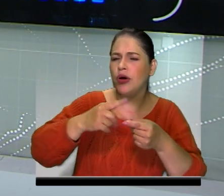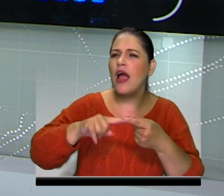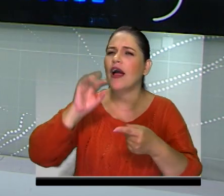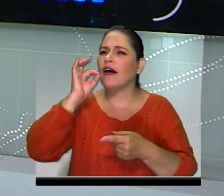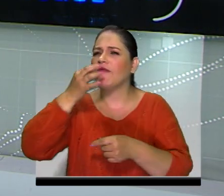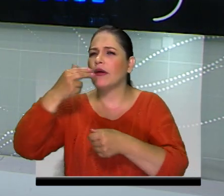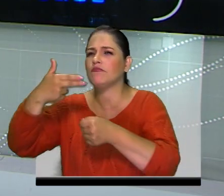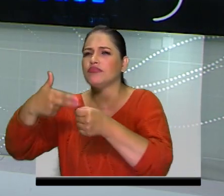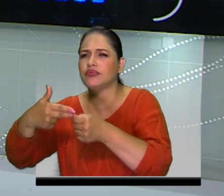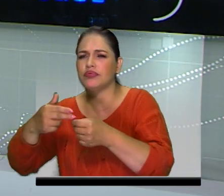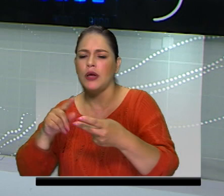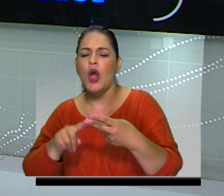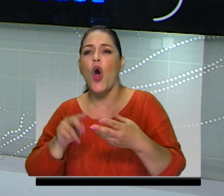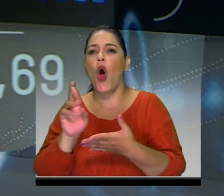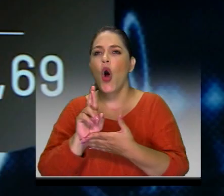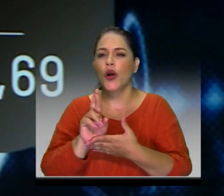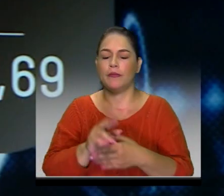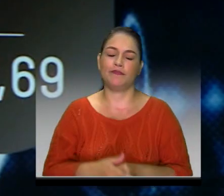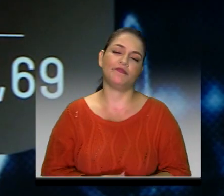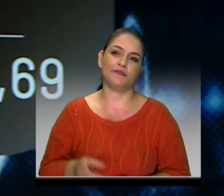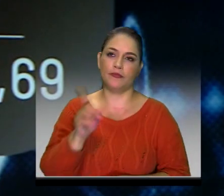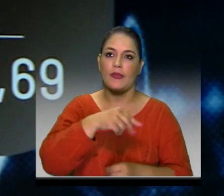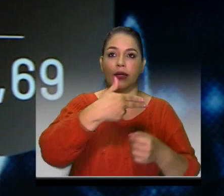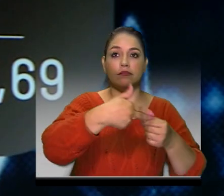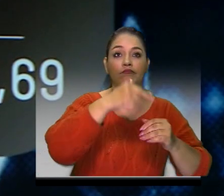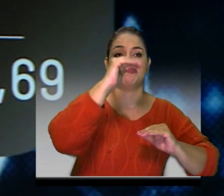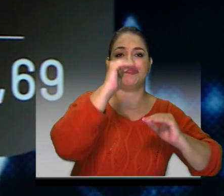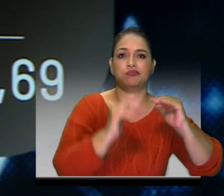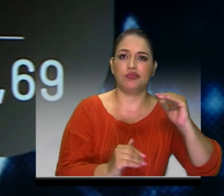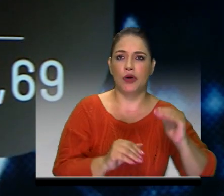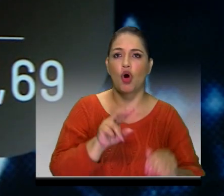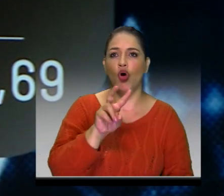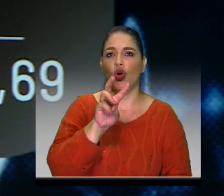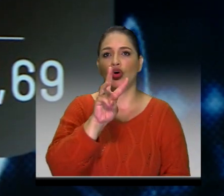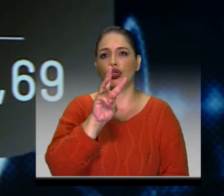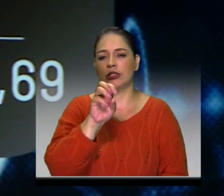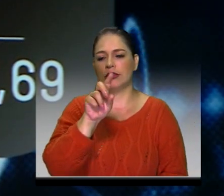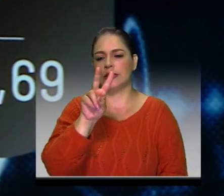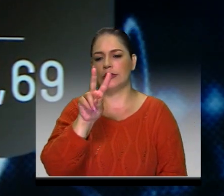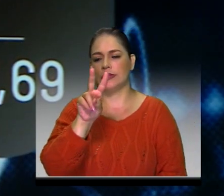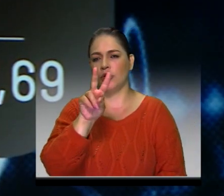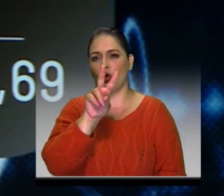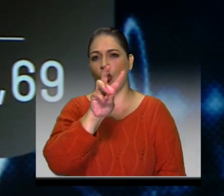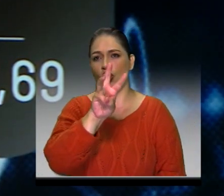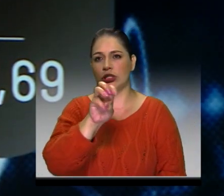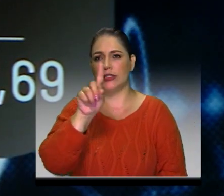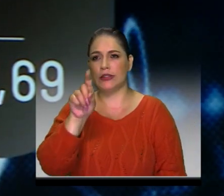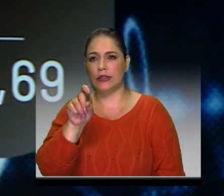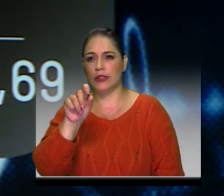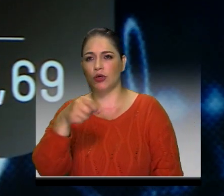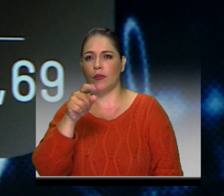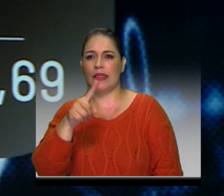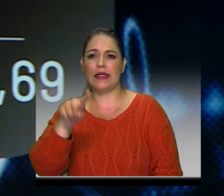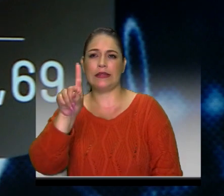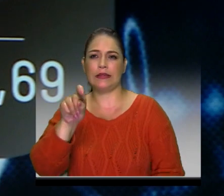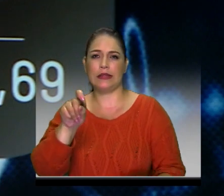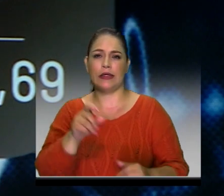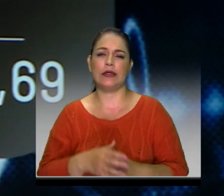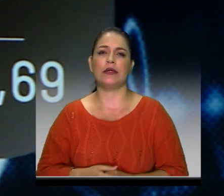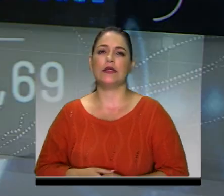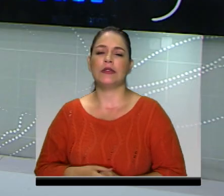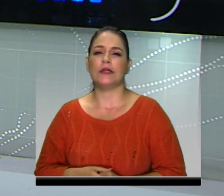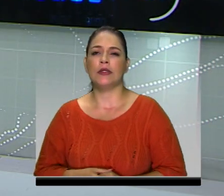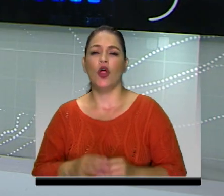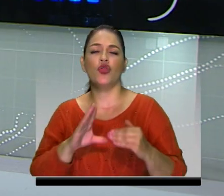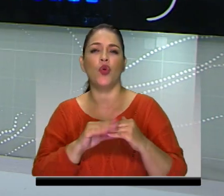con el café, con el oro? Petróleo a la baja, 86 dólares con 16 centavos. El